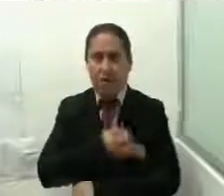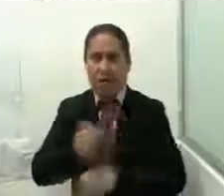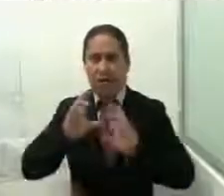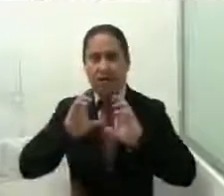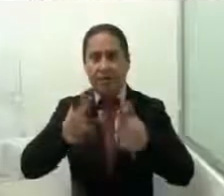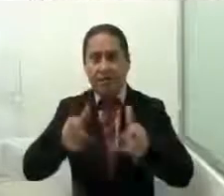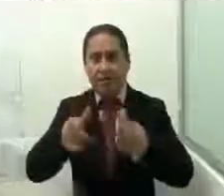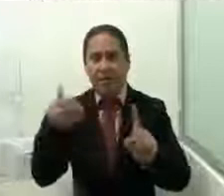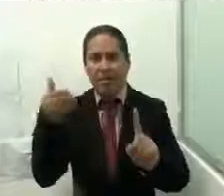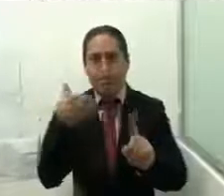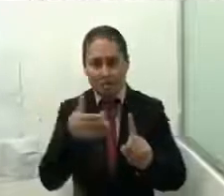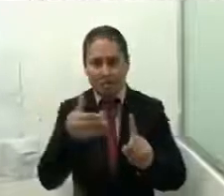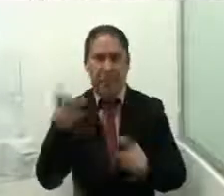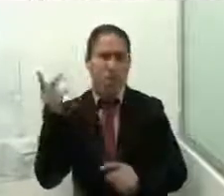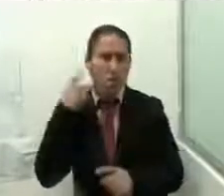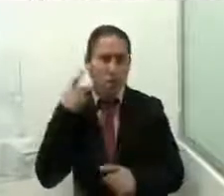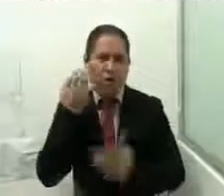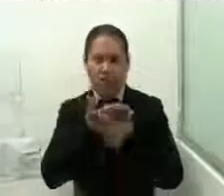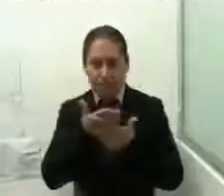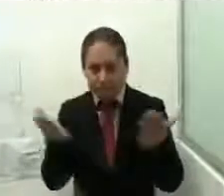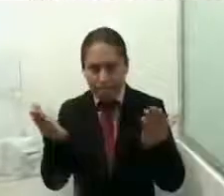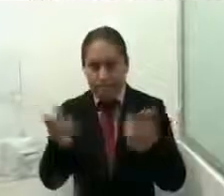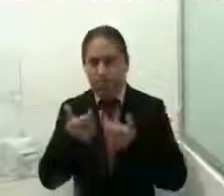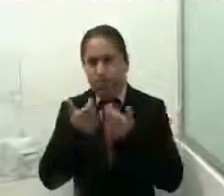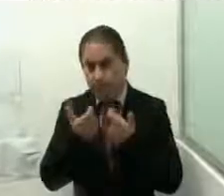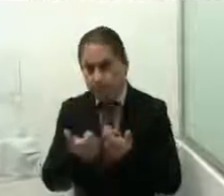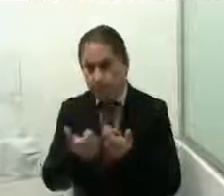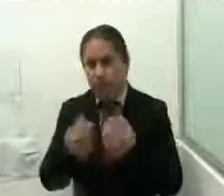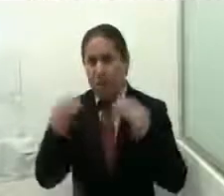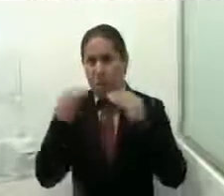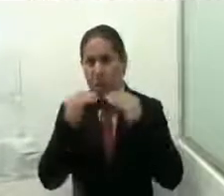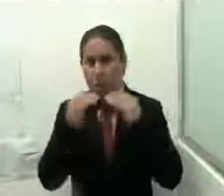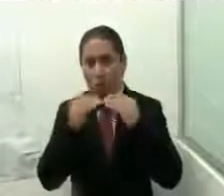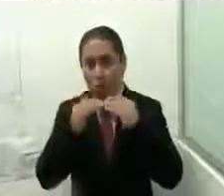específicamente las políticas públicas, economía social sustentable e igualdad de género.